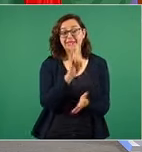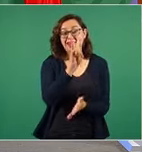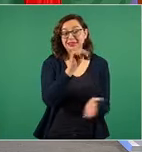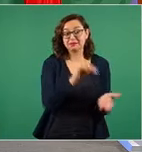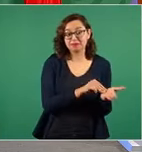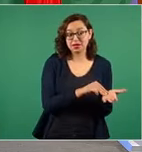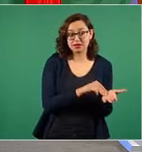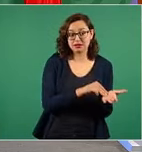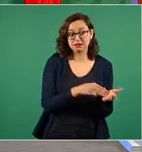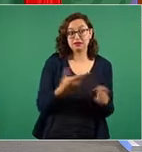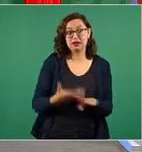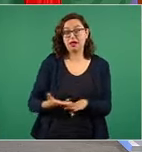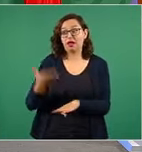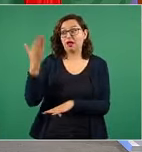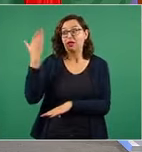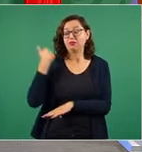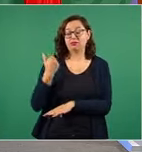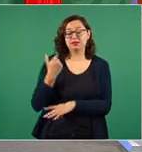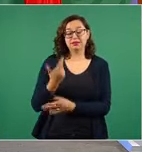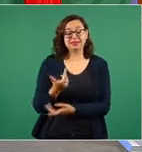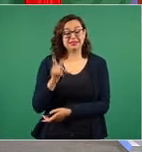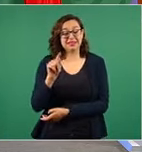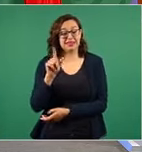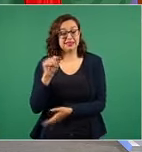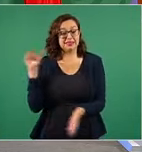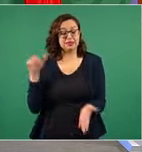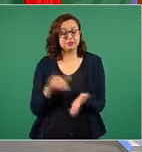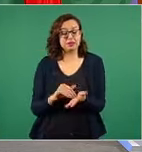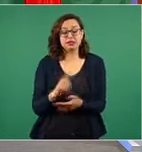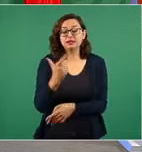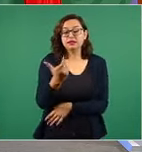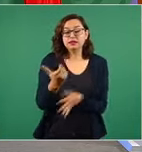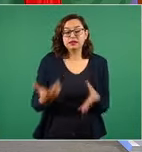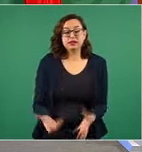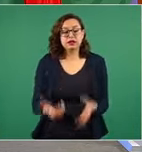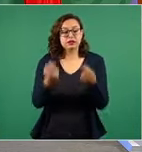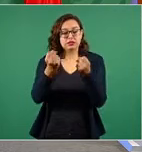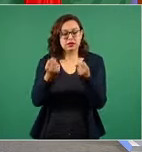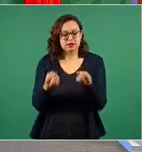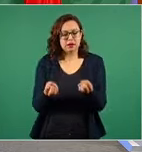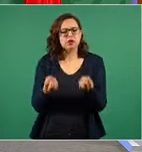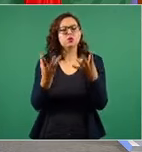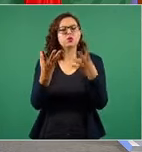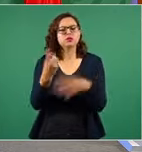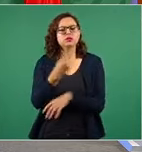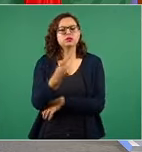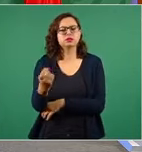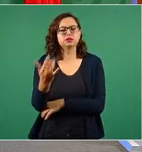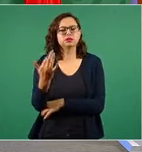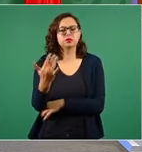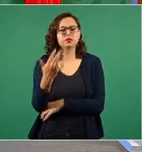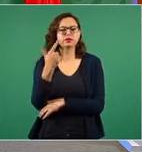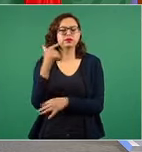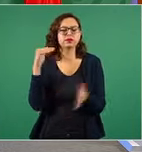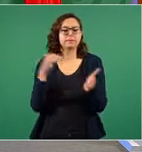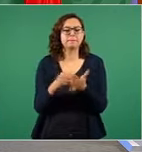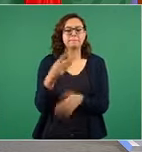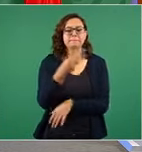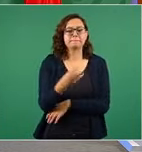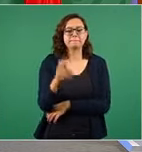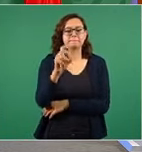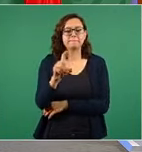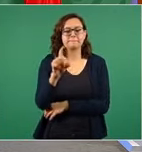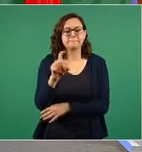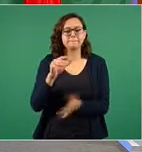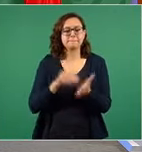cuánto fue ha sido el ahorro desde entonces 157 mil 330